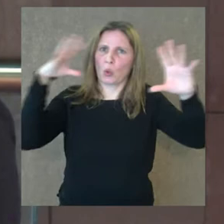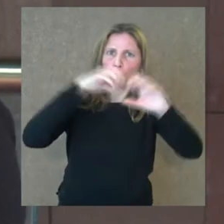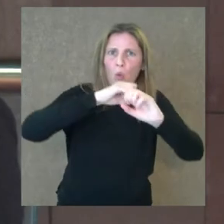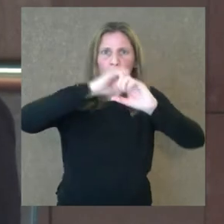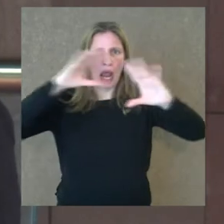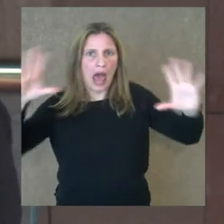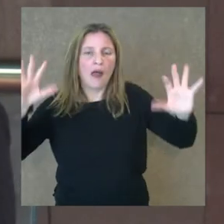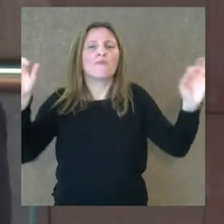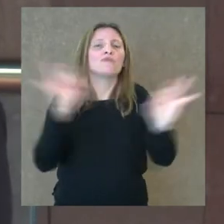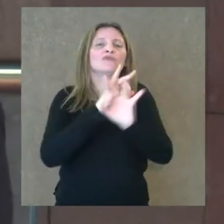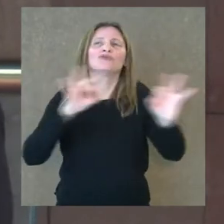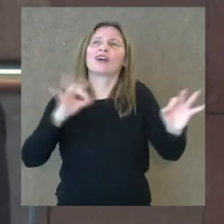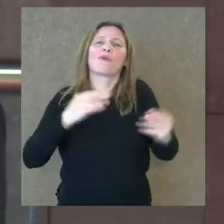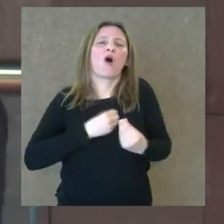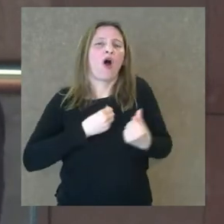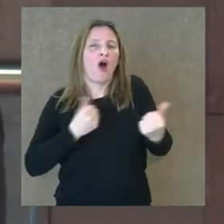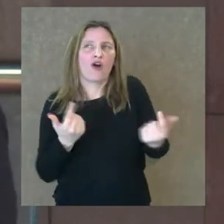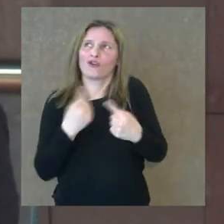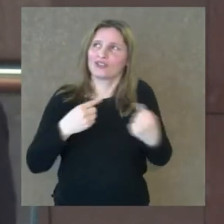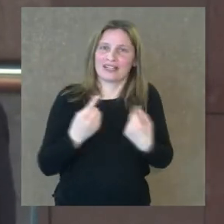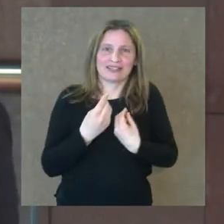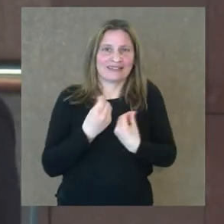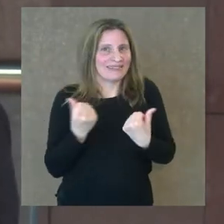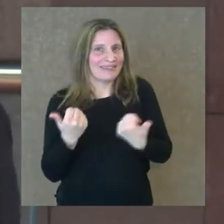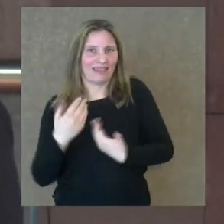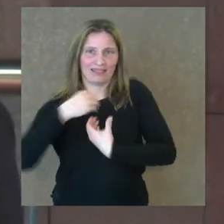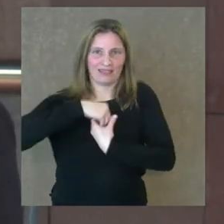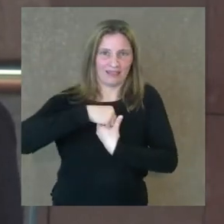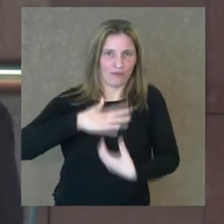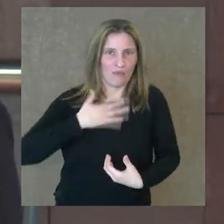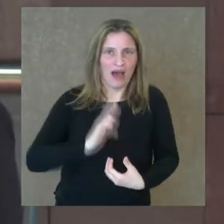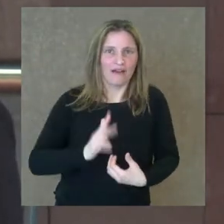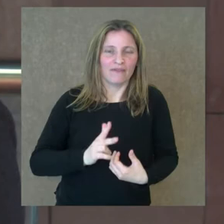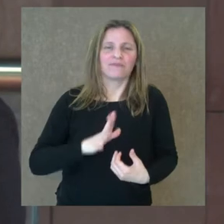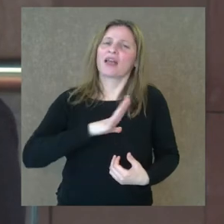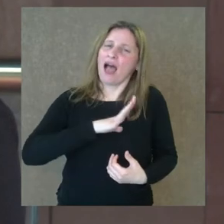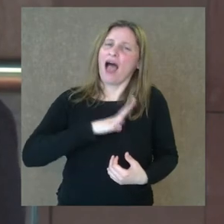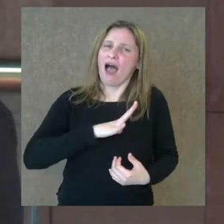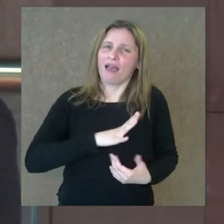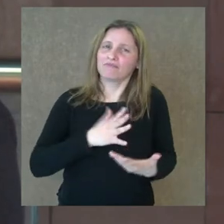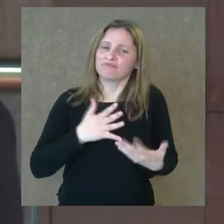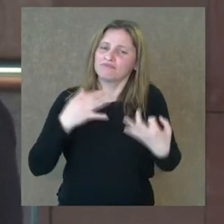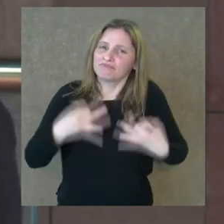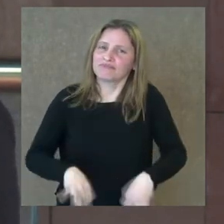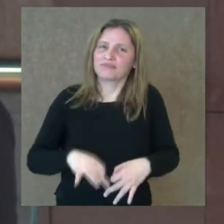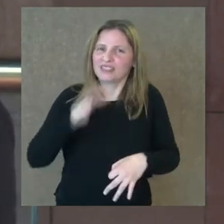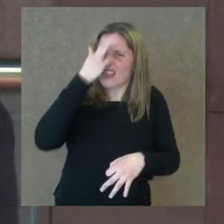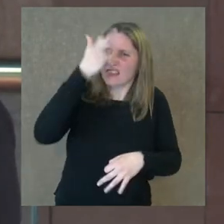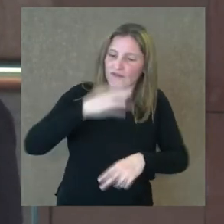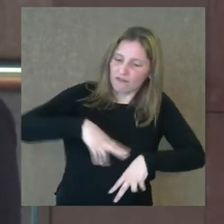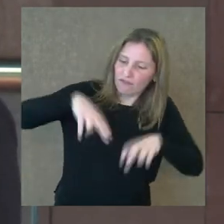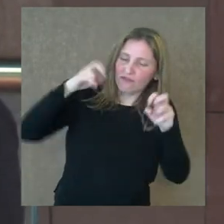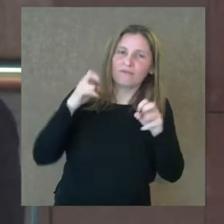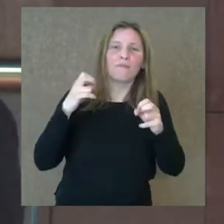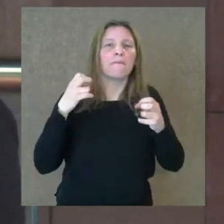asociados a los impulsos afectivos que tiene el ser humano, hay un reconocimiento de que